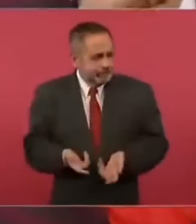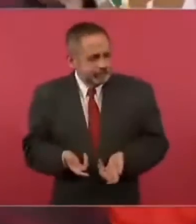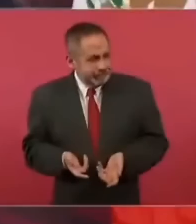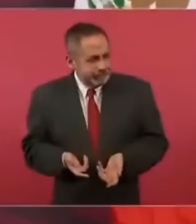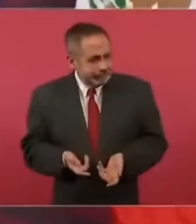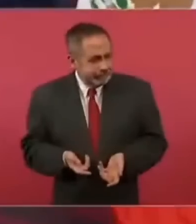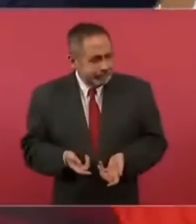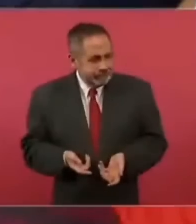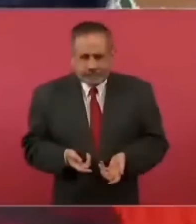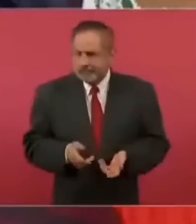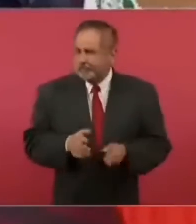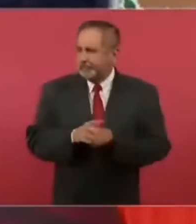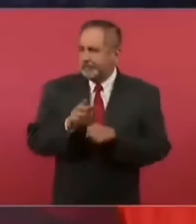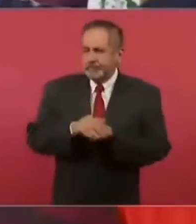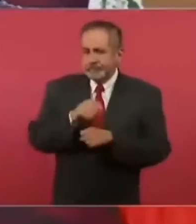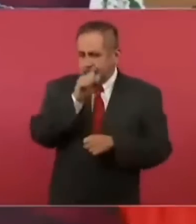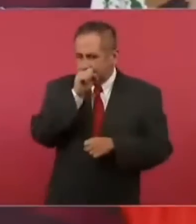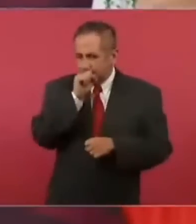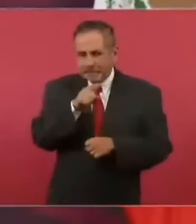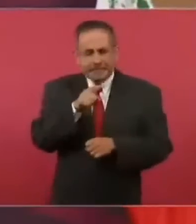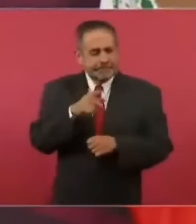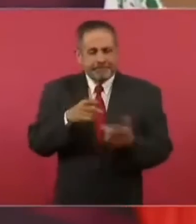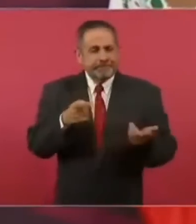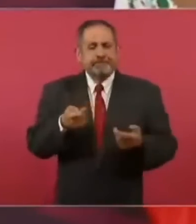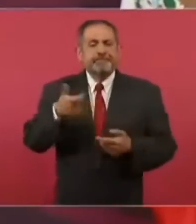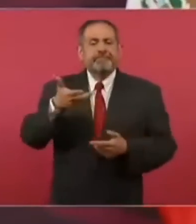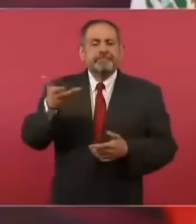primero que hacen cuál es la primera operación que se lleva a cabo